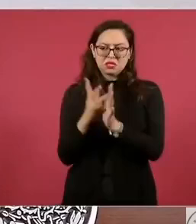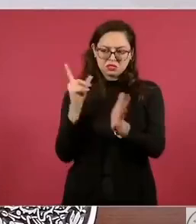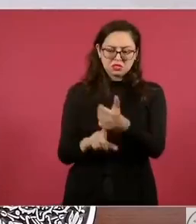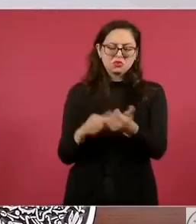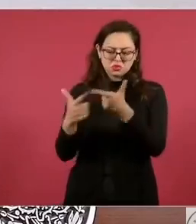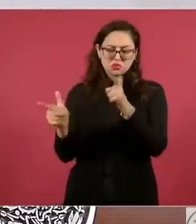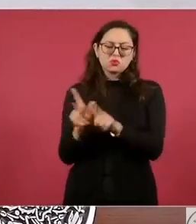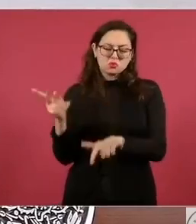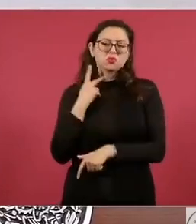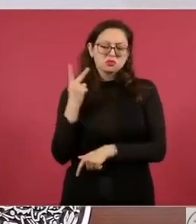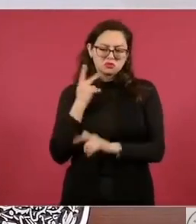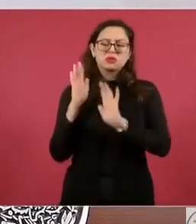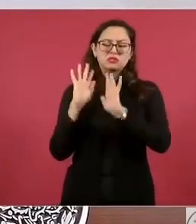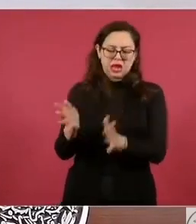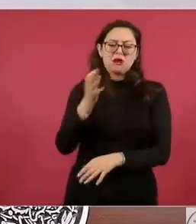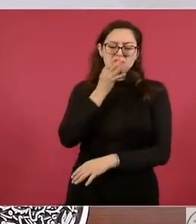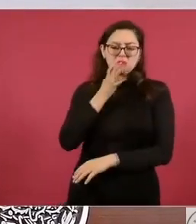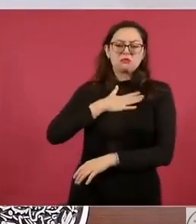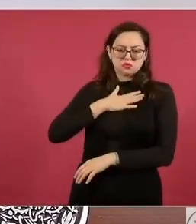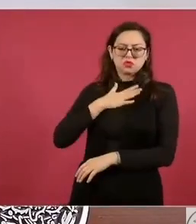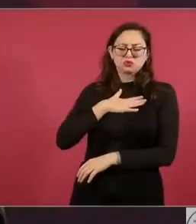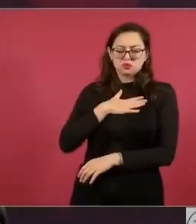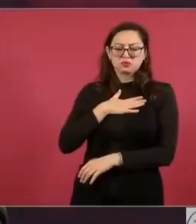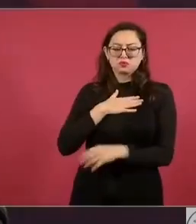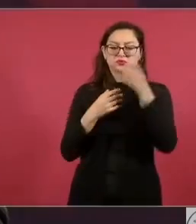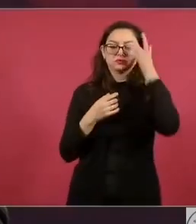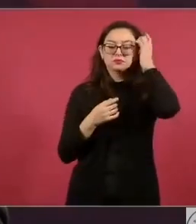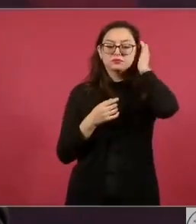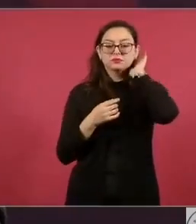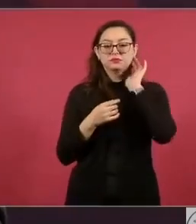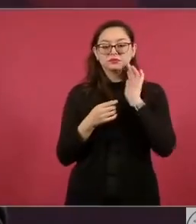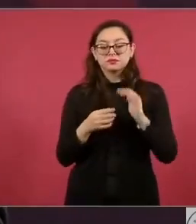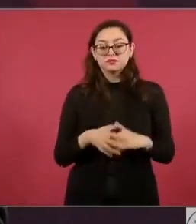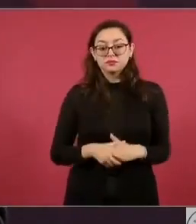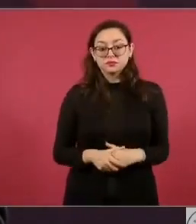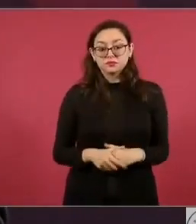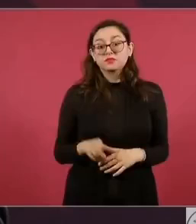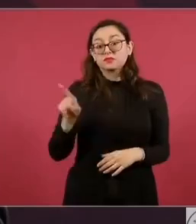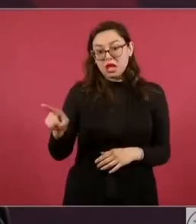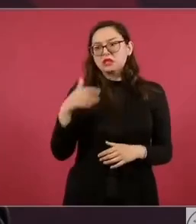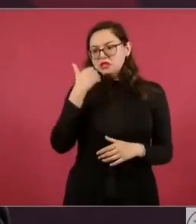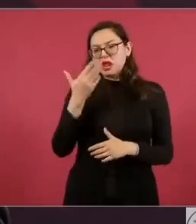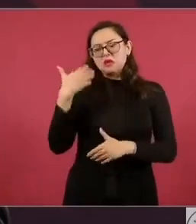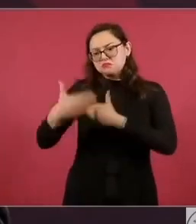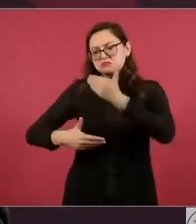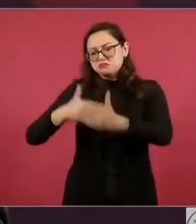planteó, y quiere apostar a ser electo,